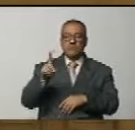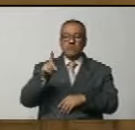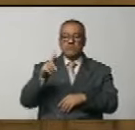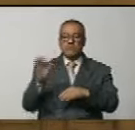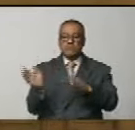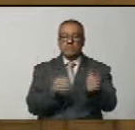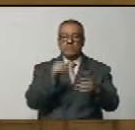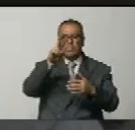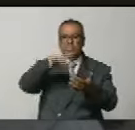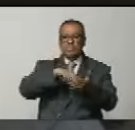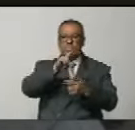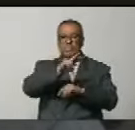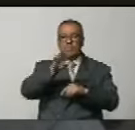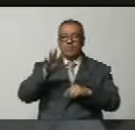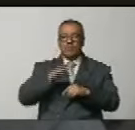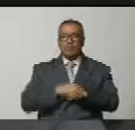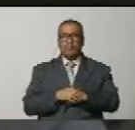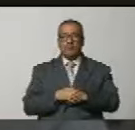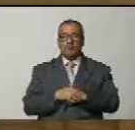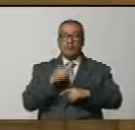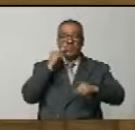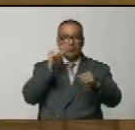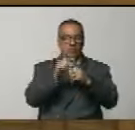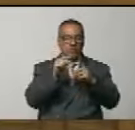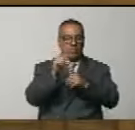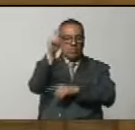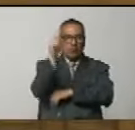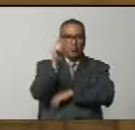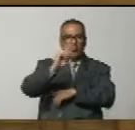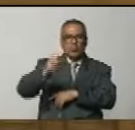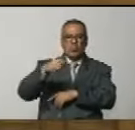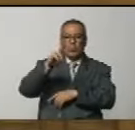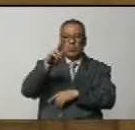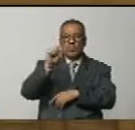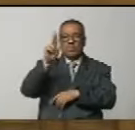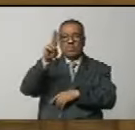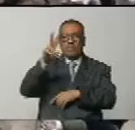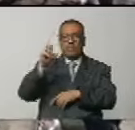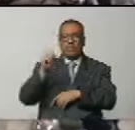de marzo de 2024. Dejo con la derecha la palabra al diputado Gustavo Villapol.